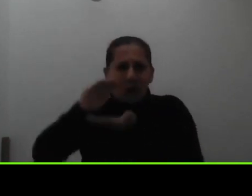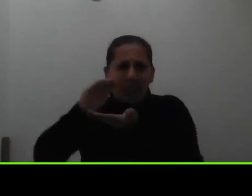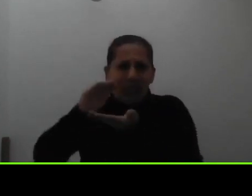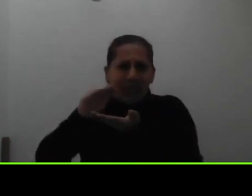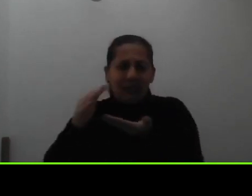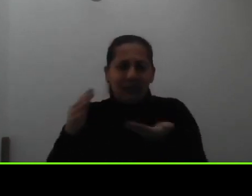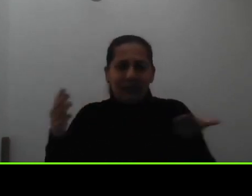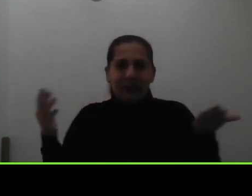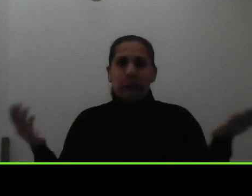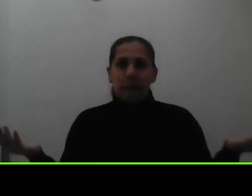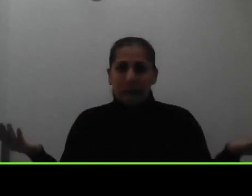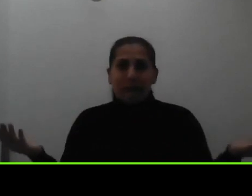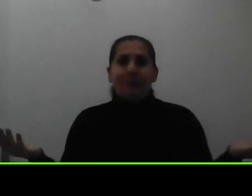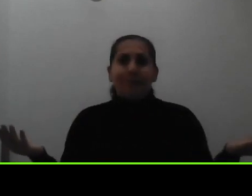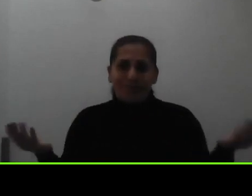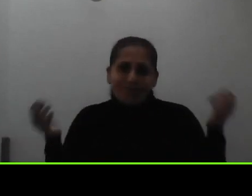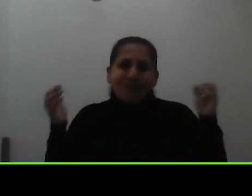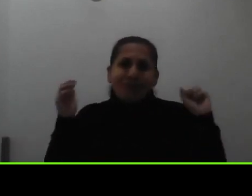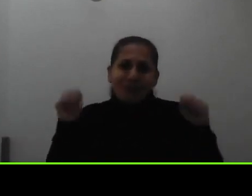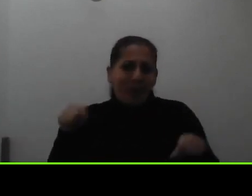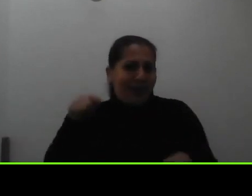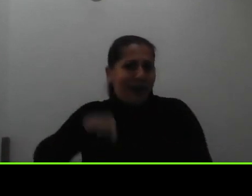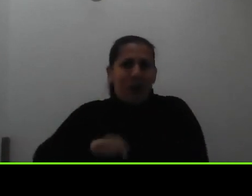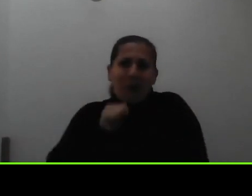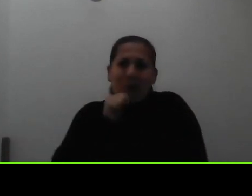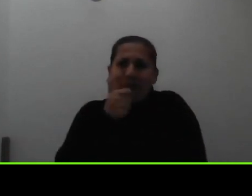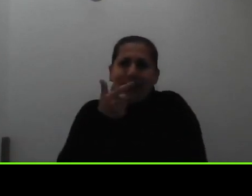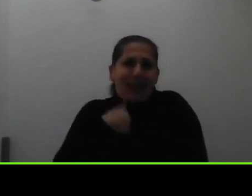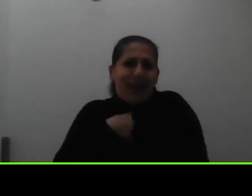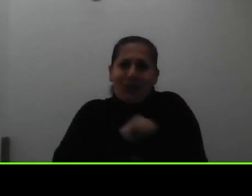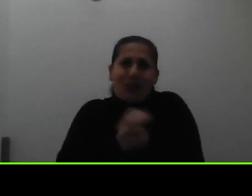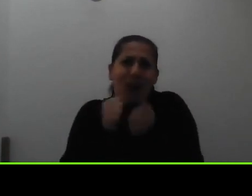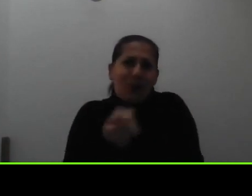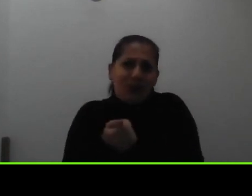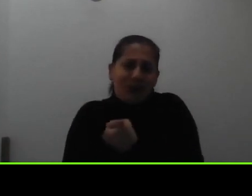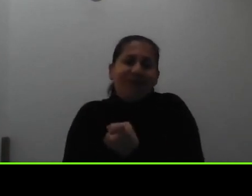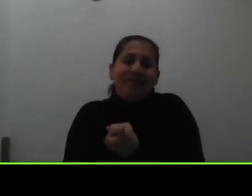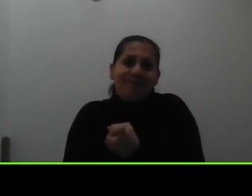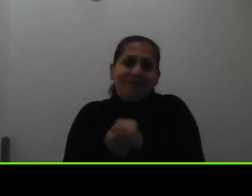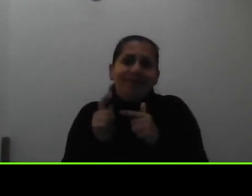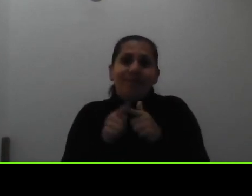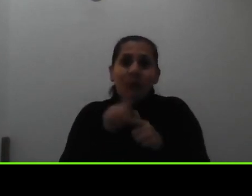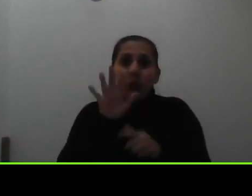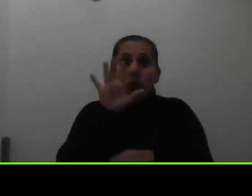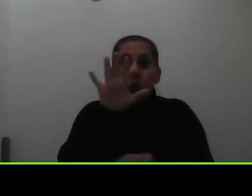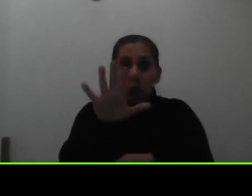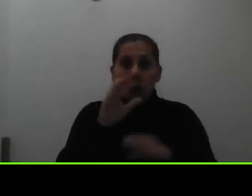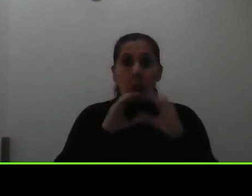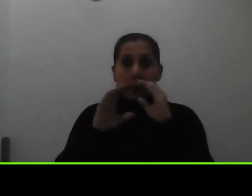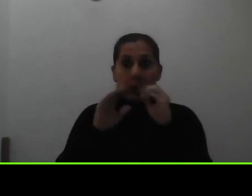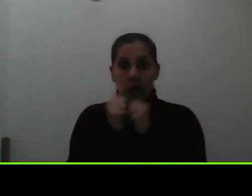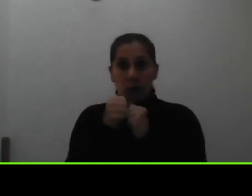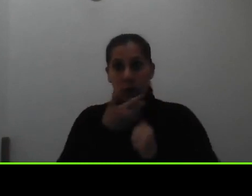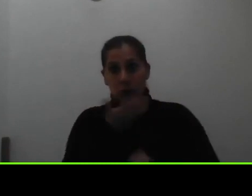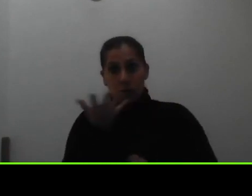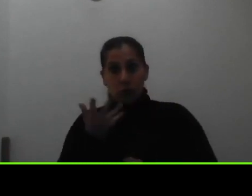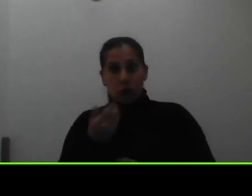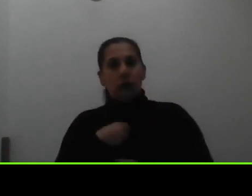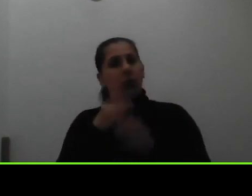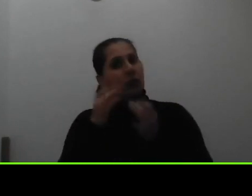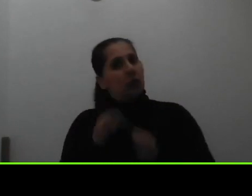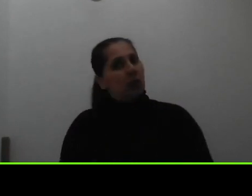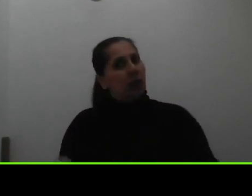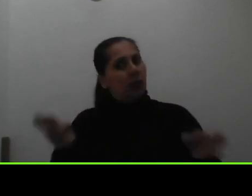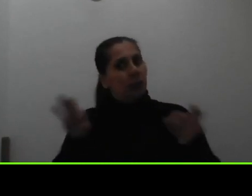ser que haya un cambio de hoy a mañana entonces esa comunicación de ustedes con nosotros es muy importante aquí también